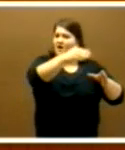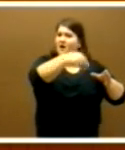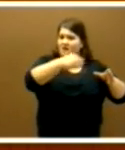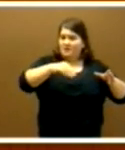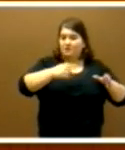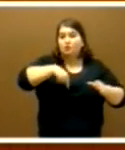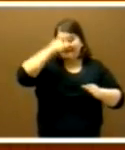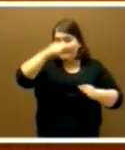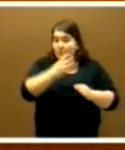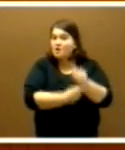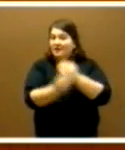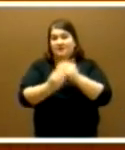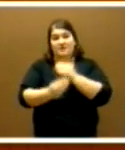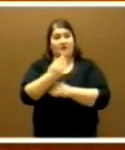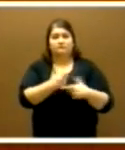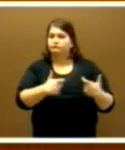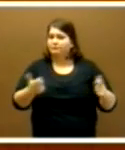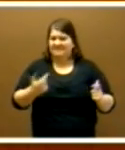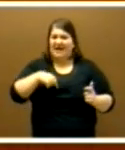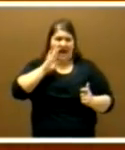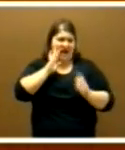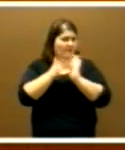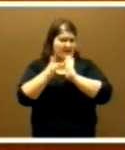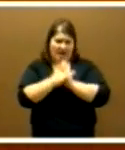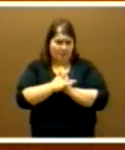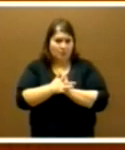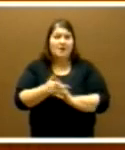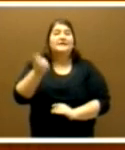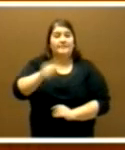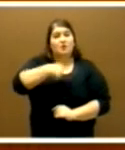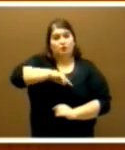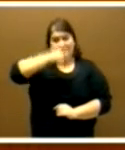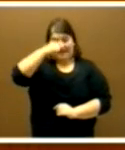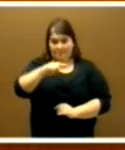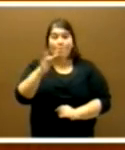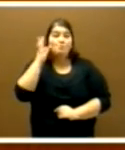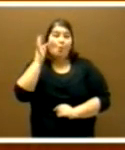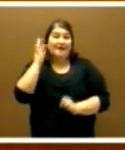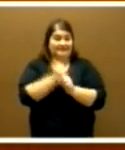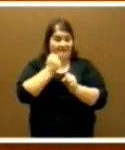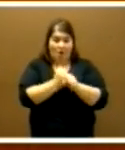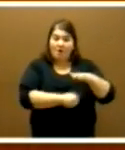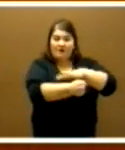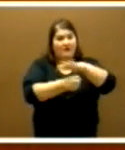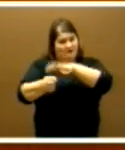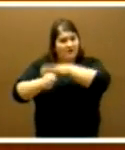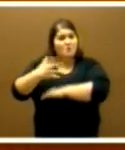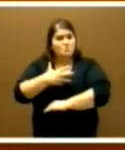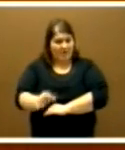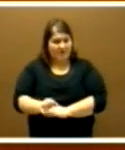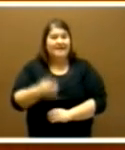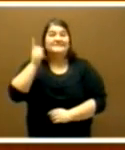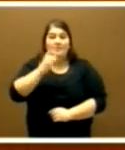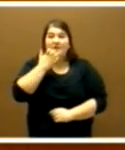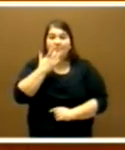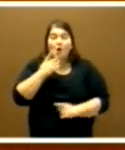incremento de la natalidad, como ya hemos argumentado, pero también a la definitiva incorporación de la mujer al trabajo, pero además a la